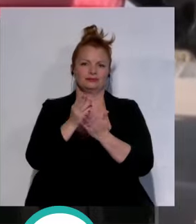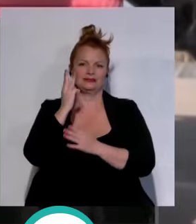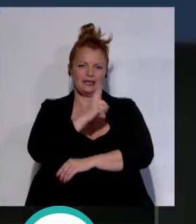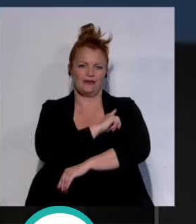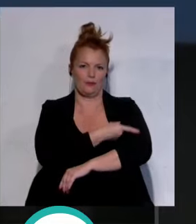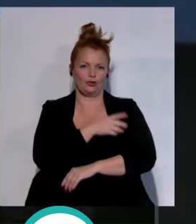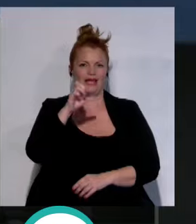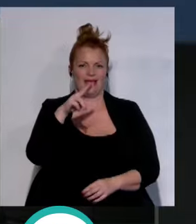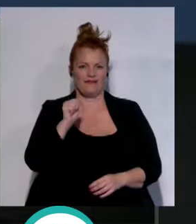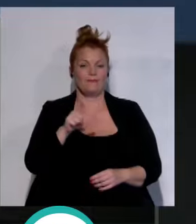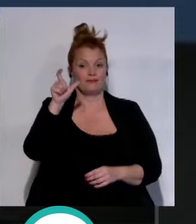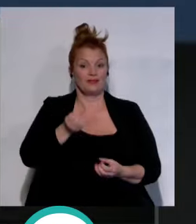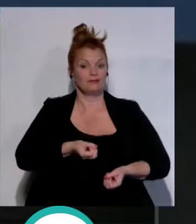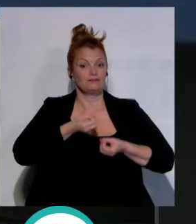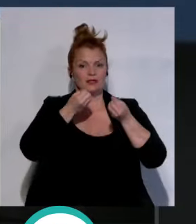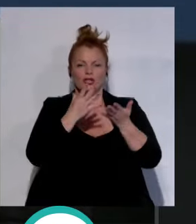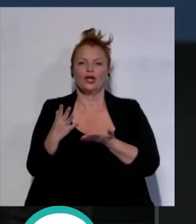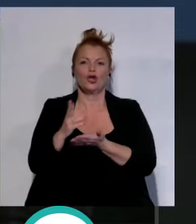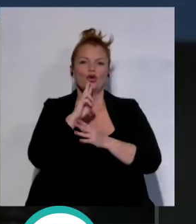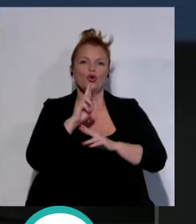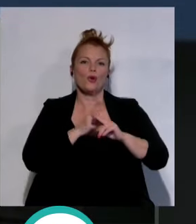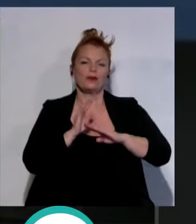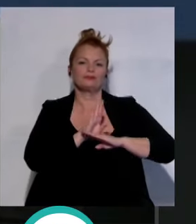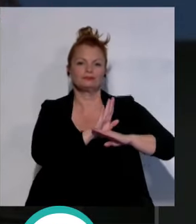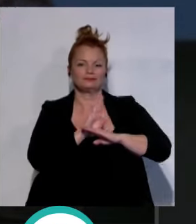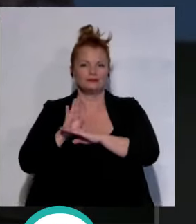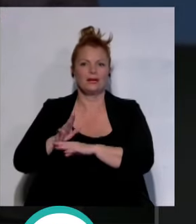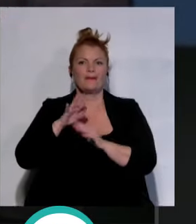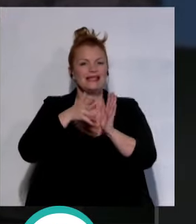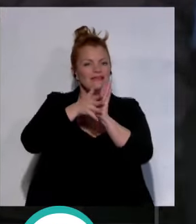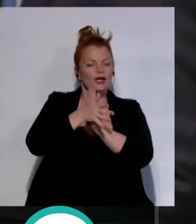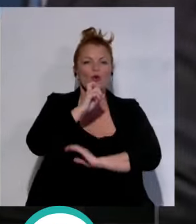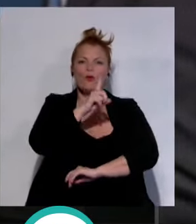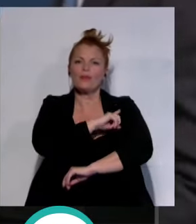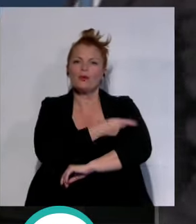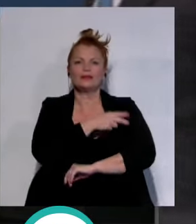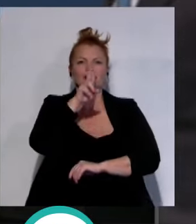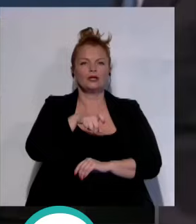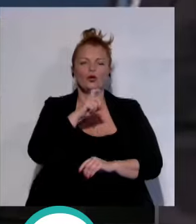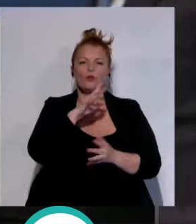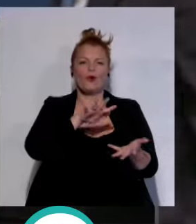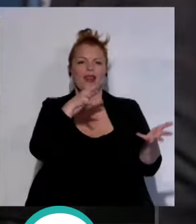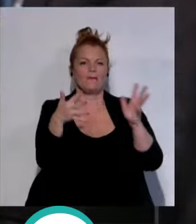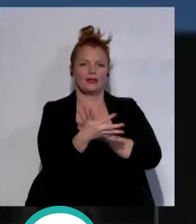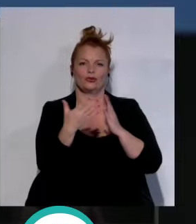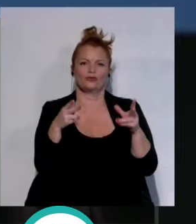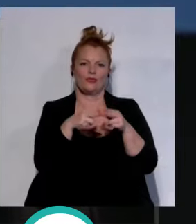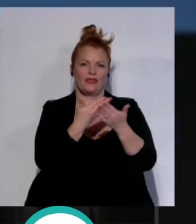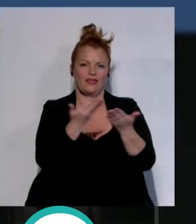Carmen Calvo habló en nombre de todos los premiados para significar al deporte como elemento transformador de la sociedad